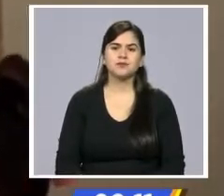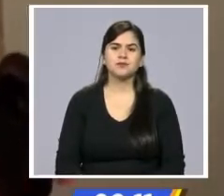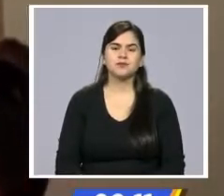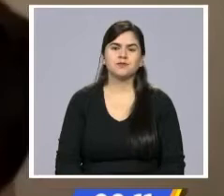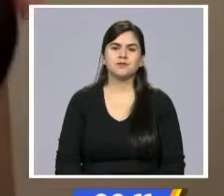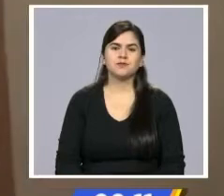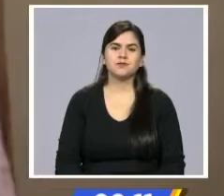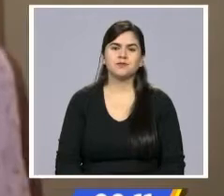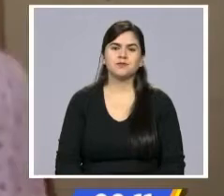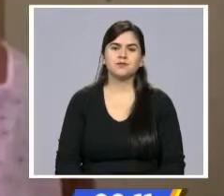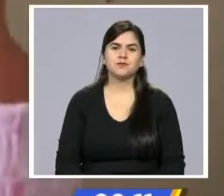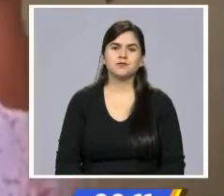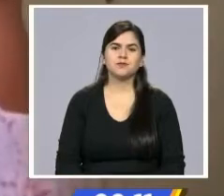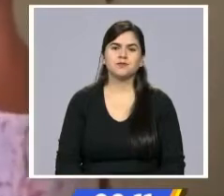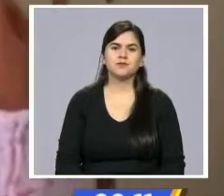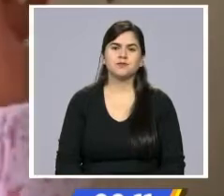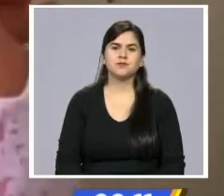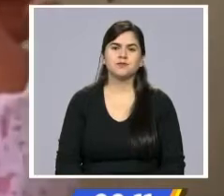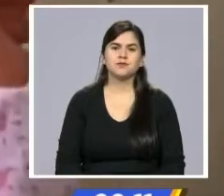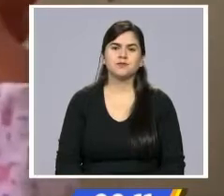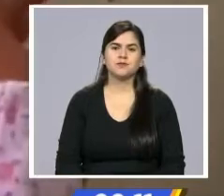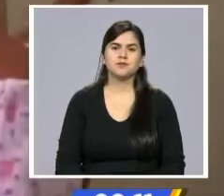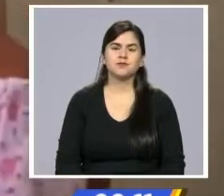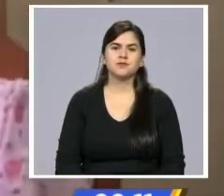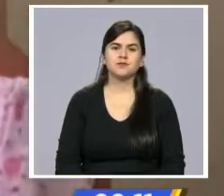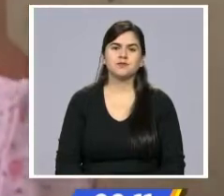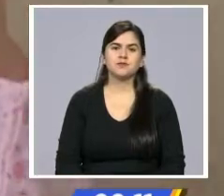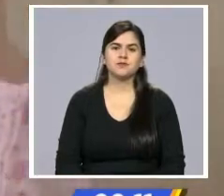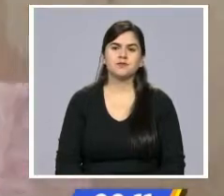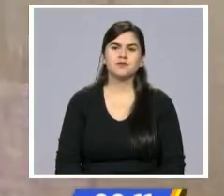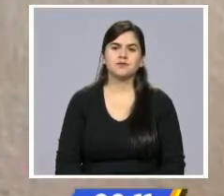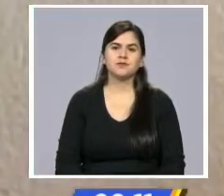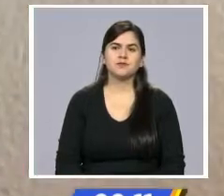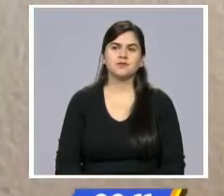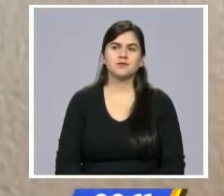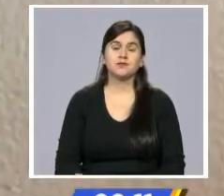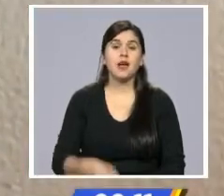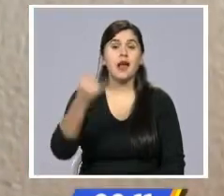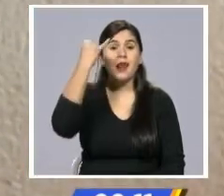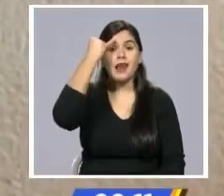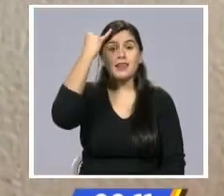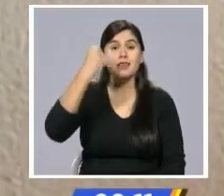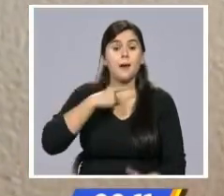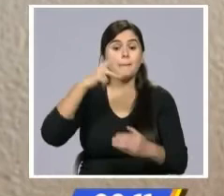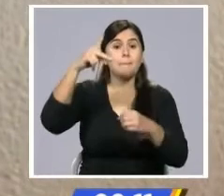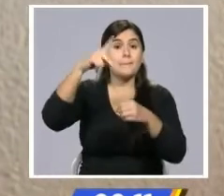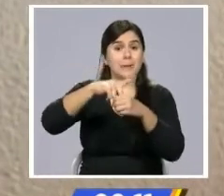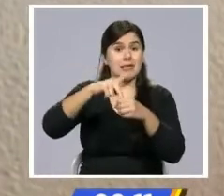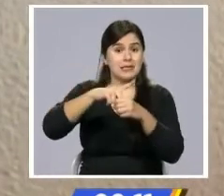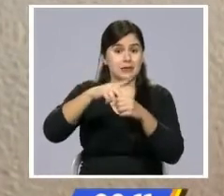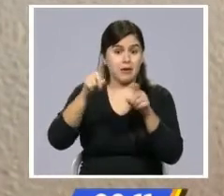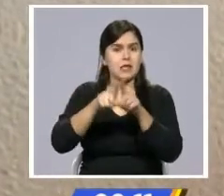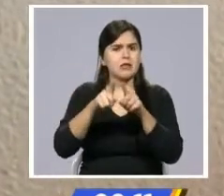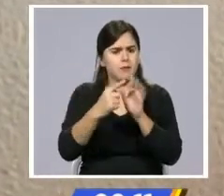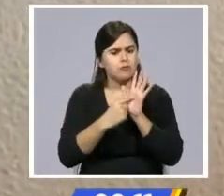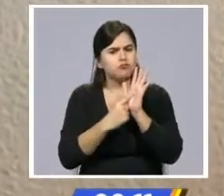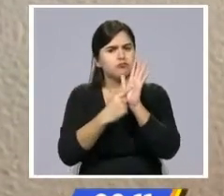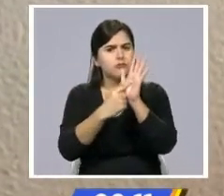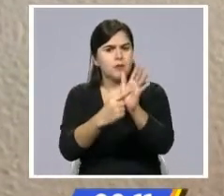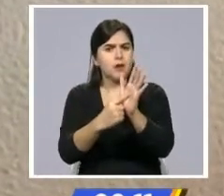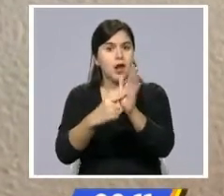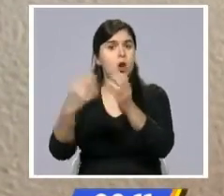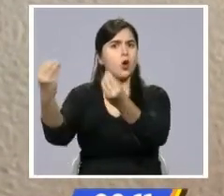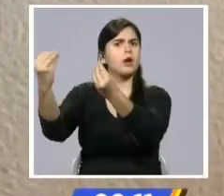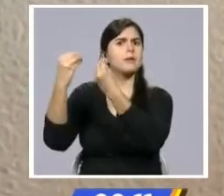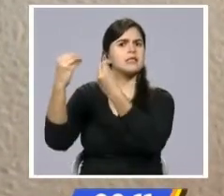la idea es participar y demostrar lo que me enseña la niña